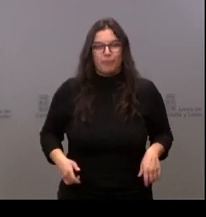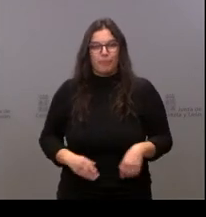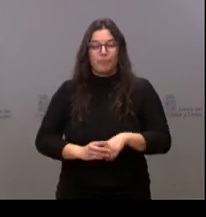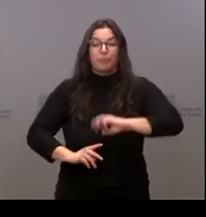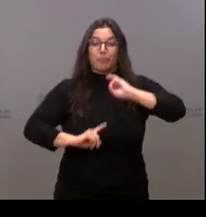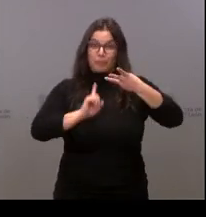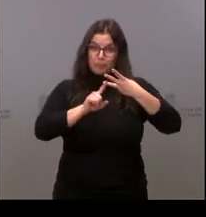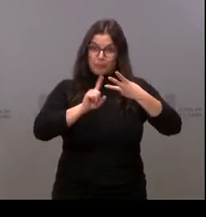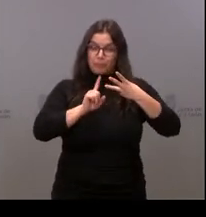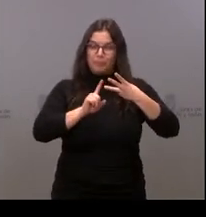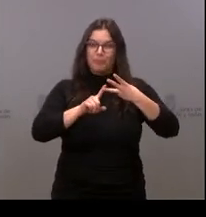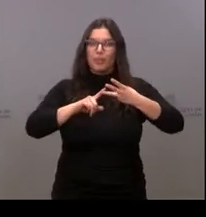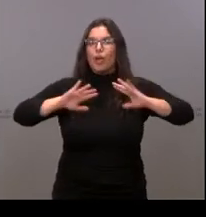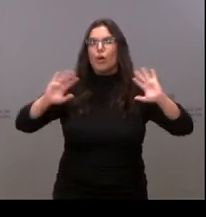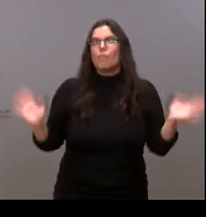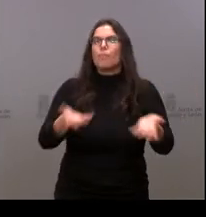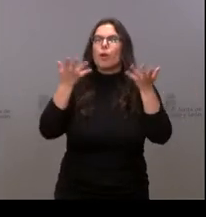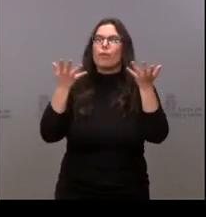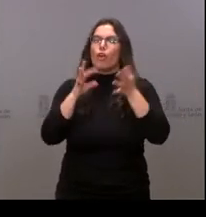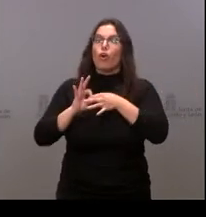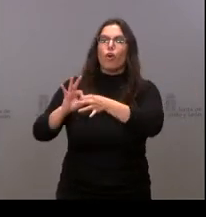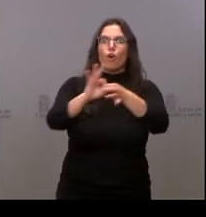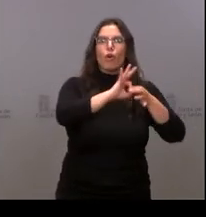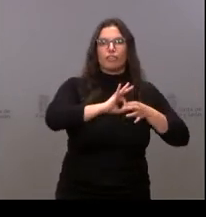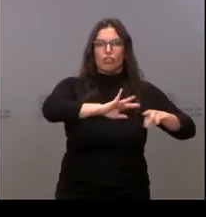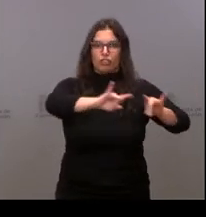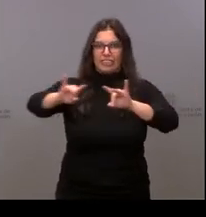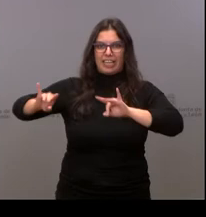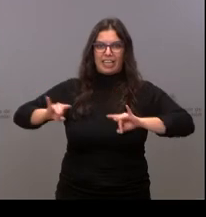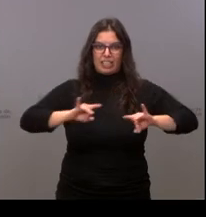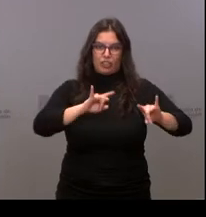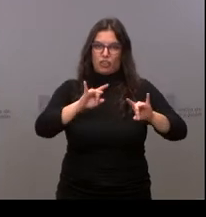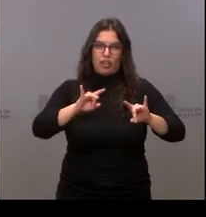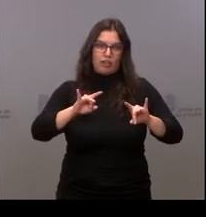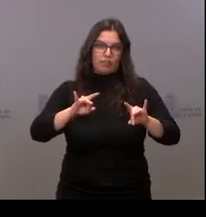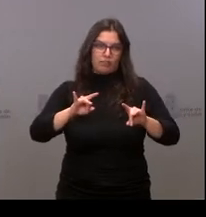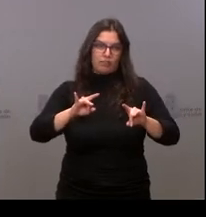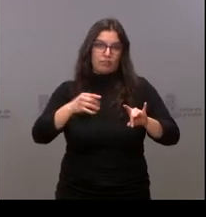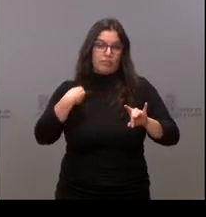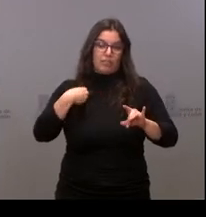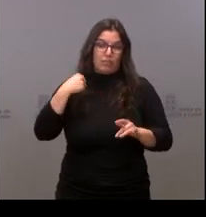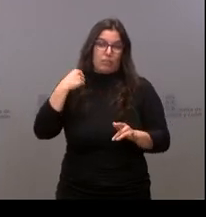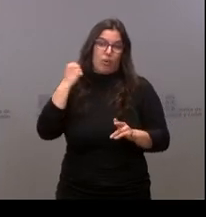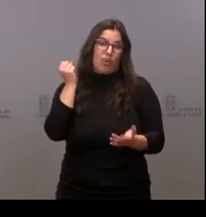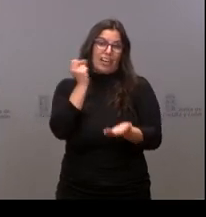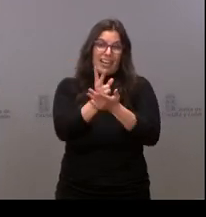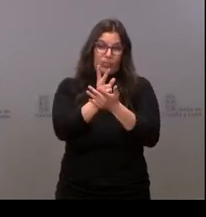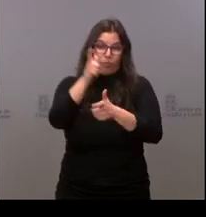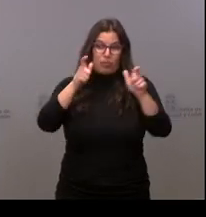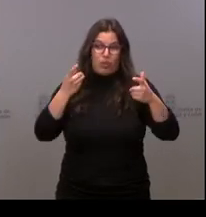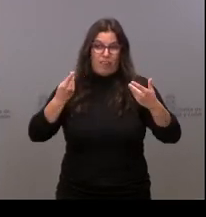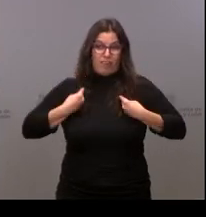eje es la promoción de la cohesión territorial en la marca del reto demográfico.